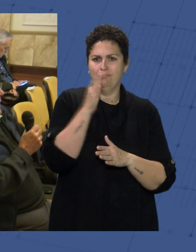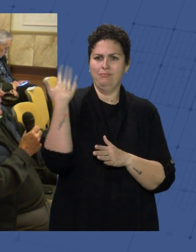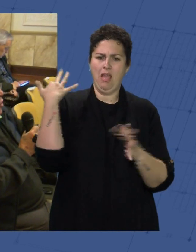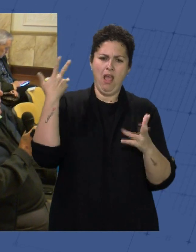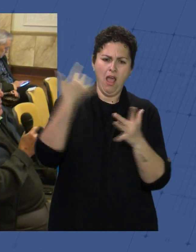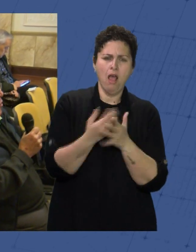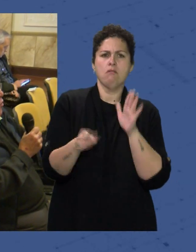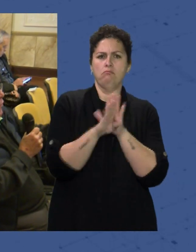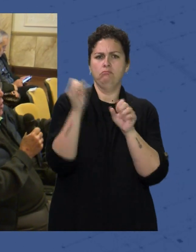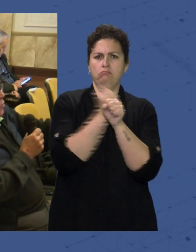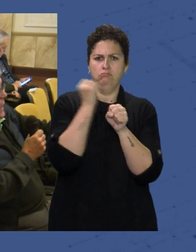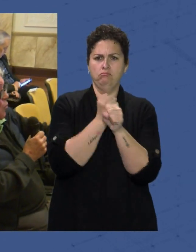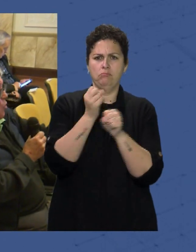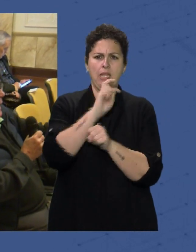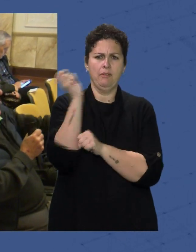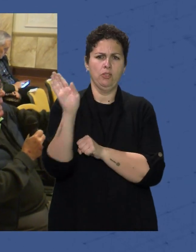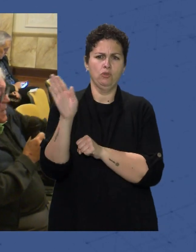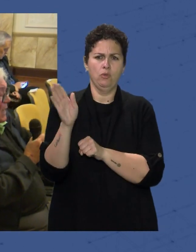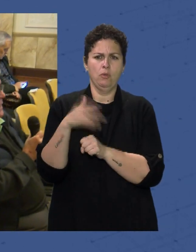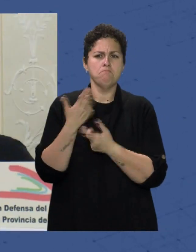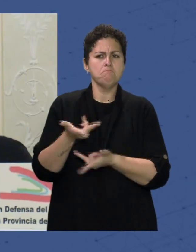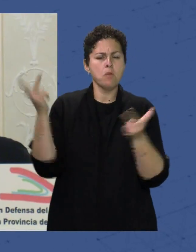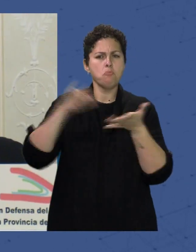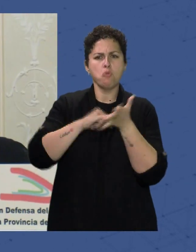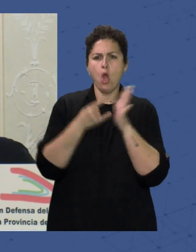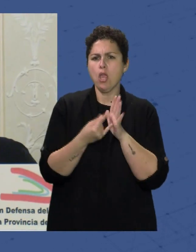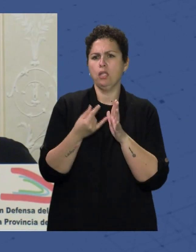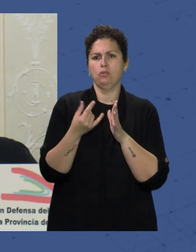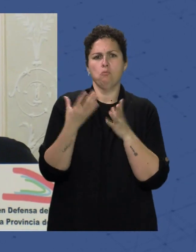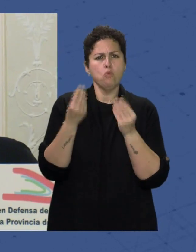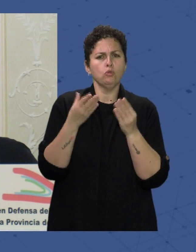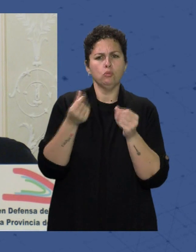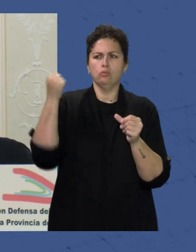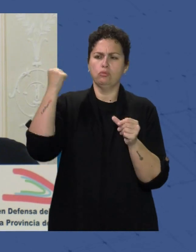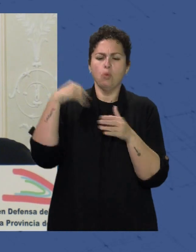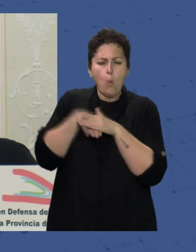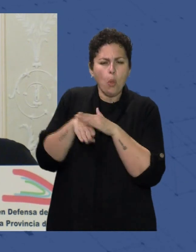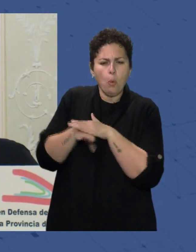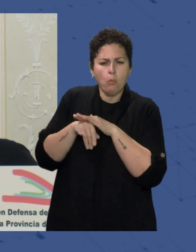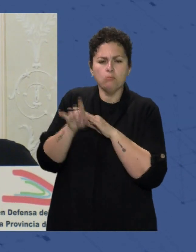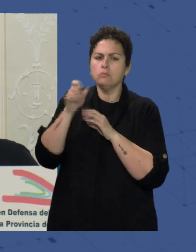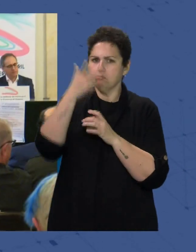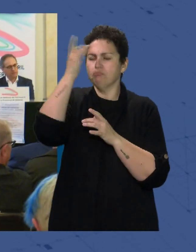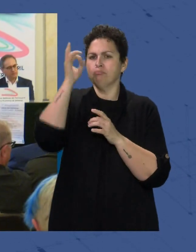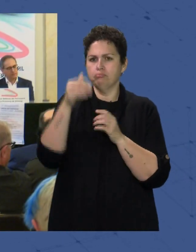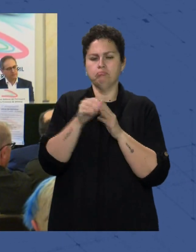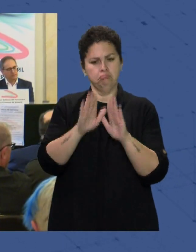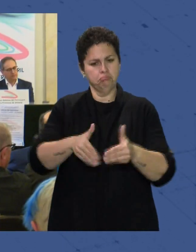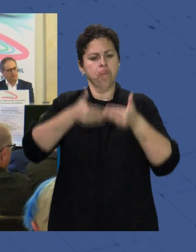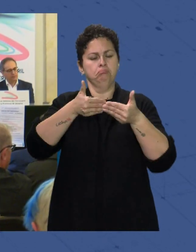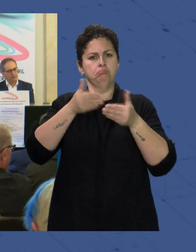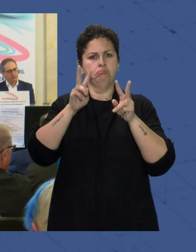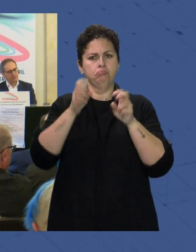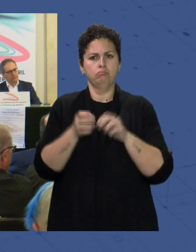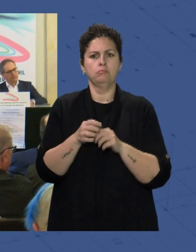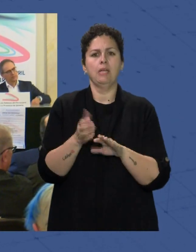acción y actividad Ha permitido sacar Del cajón Muchos proyectos Que llevaban muchos años Acumulando polvo Antes del acto Se llevó a cabo La asamblea